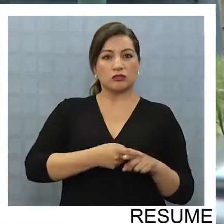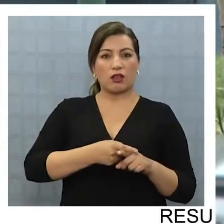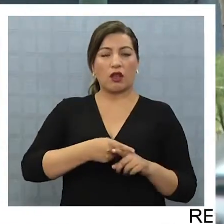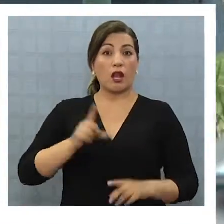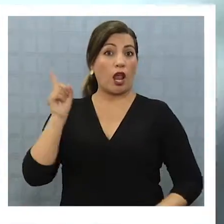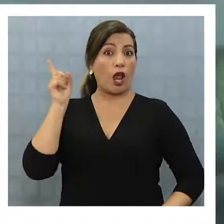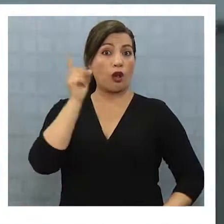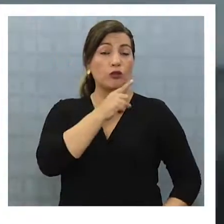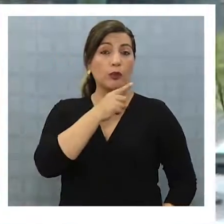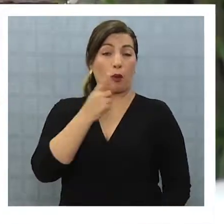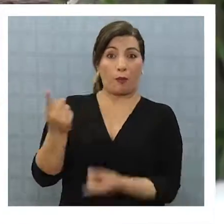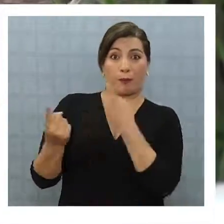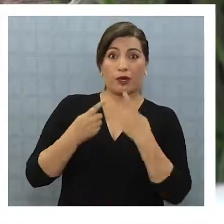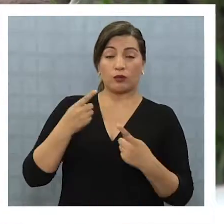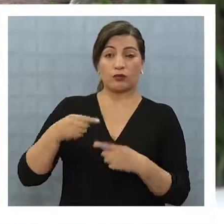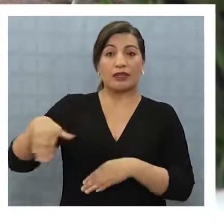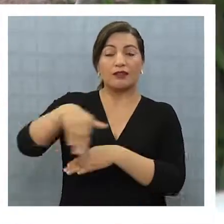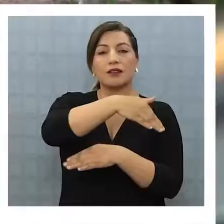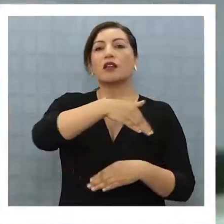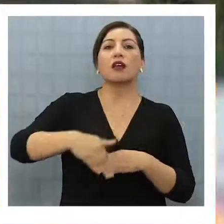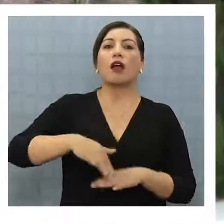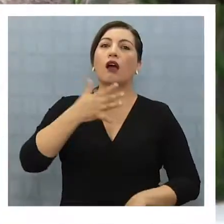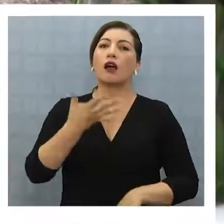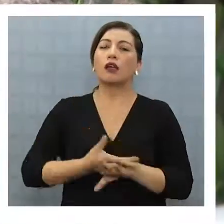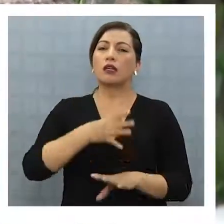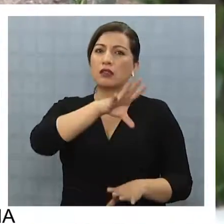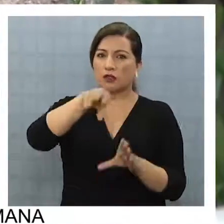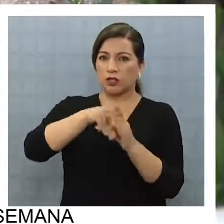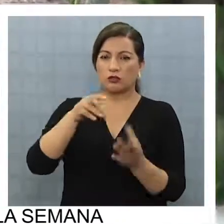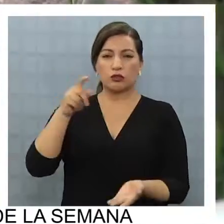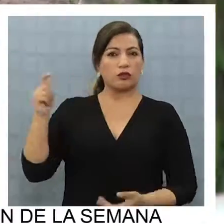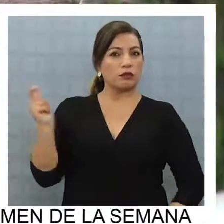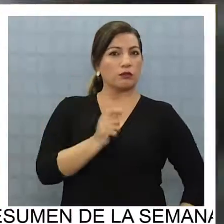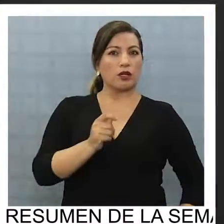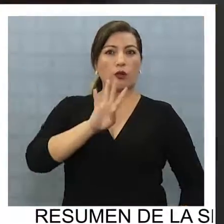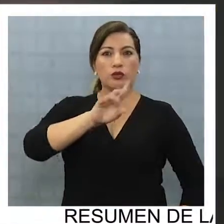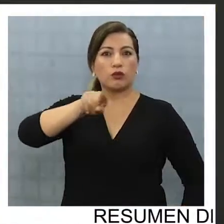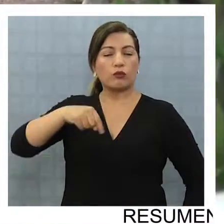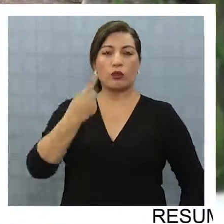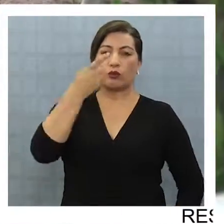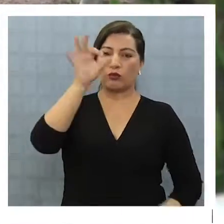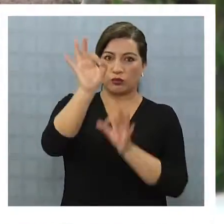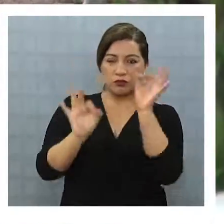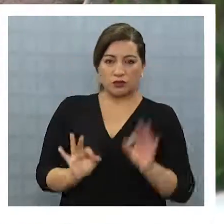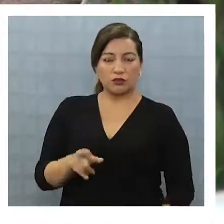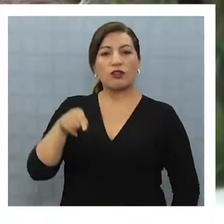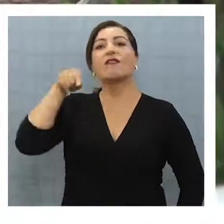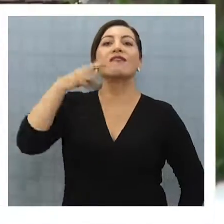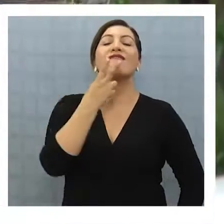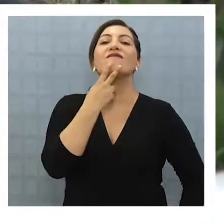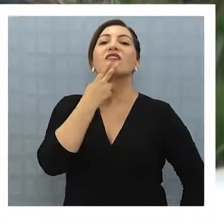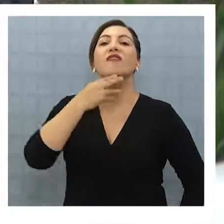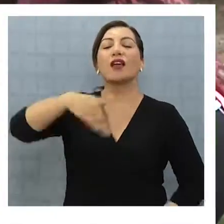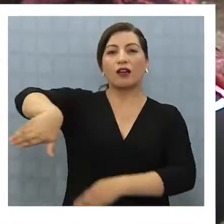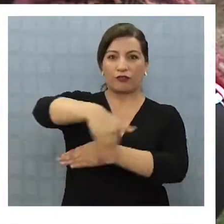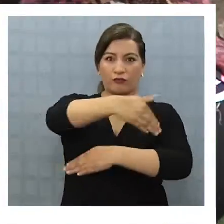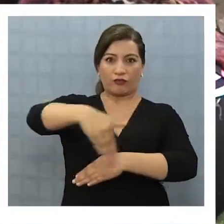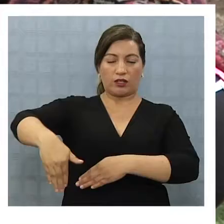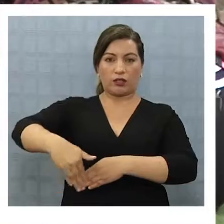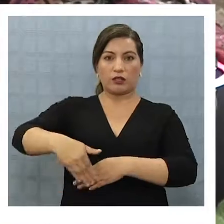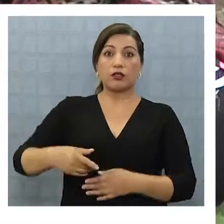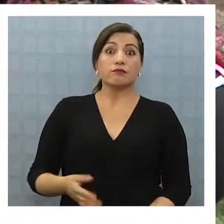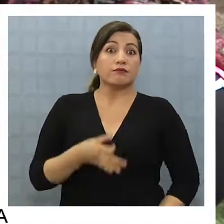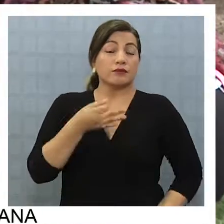corresponden al último registro social calle, se estima que en Tarapacá el 4,1% de la población vive en la calle,